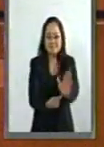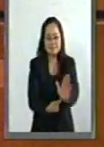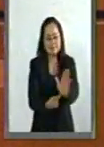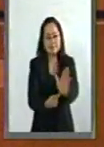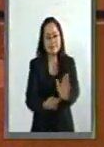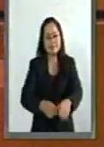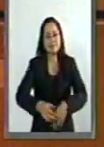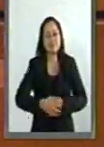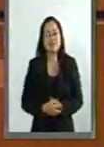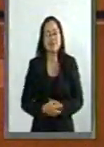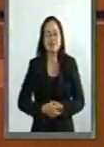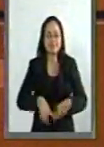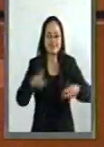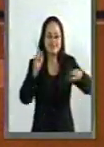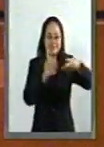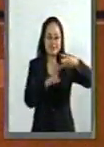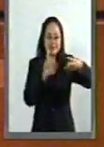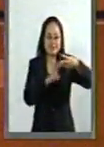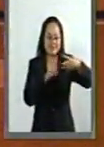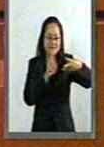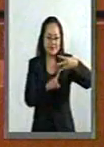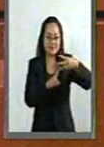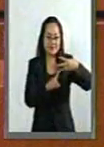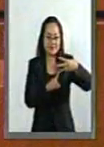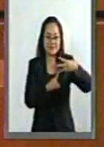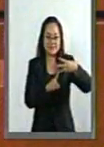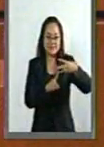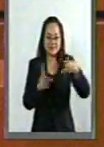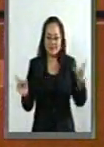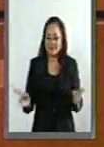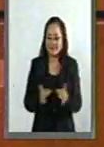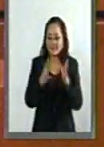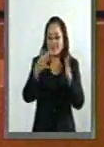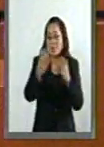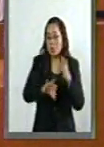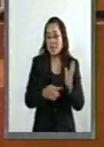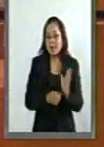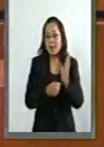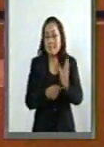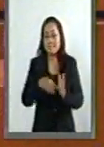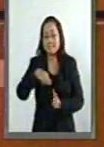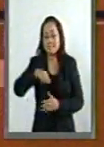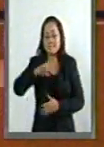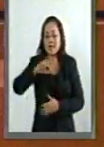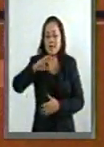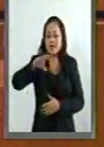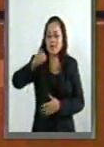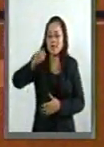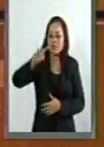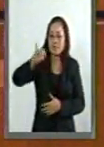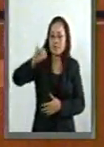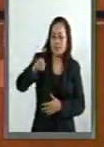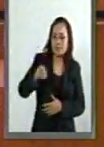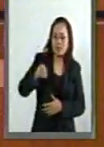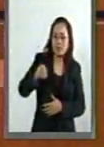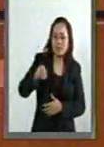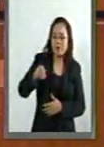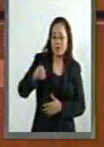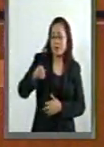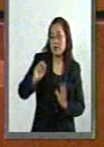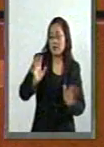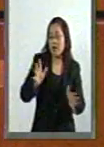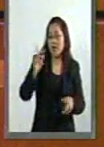Tercer acto. Apresuran el final. Merodio es coronada.